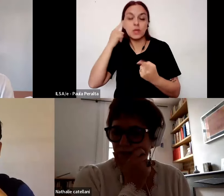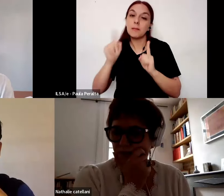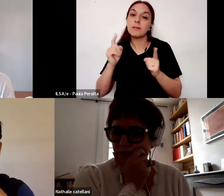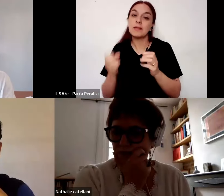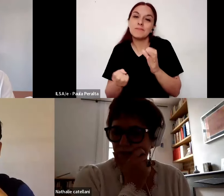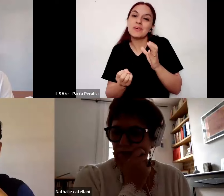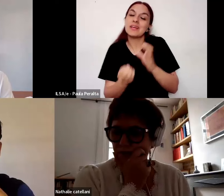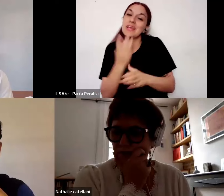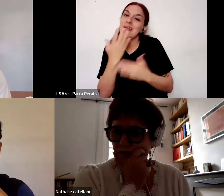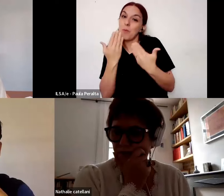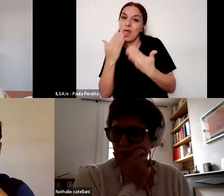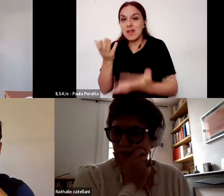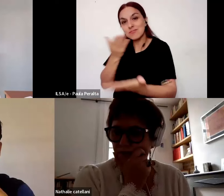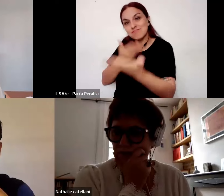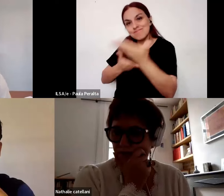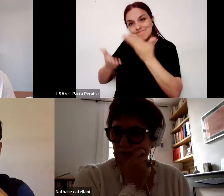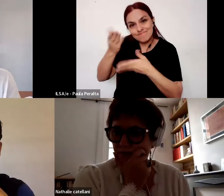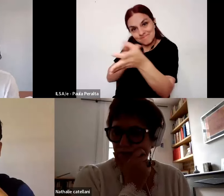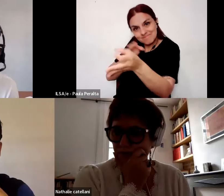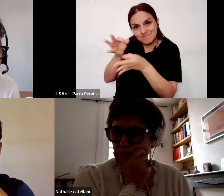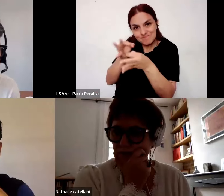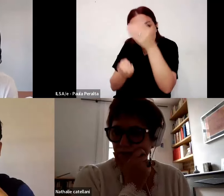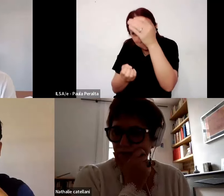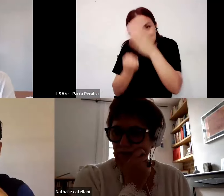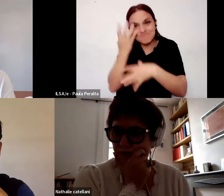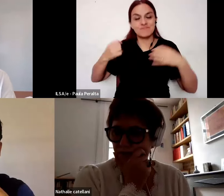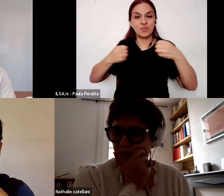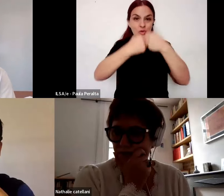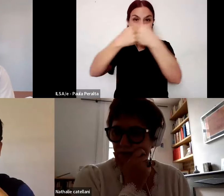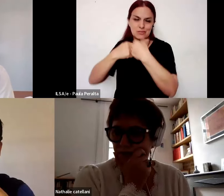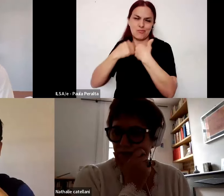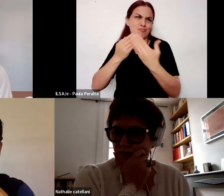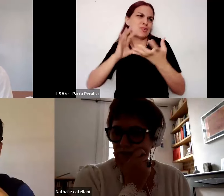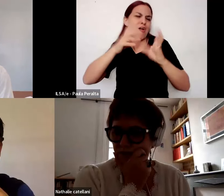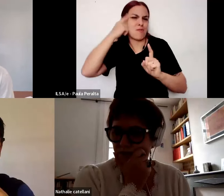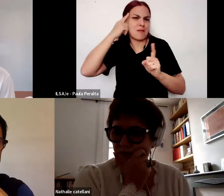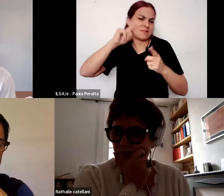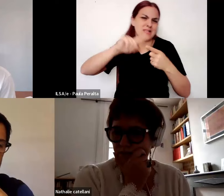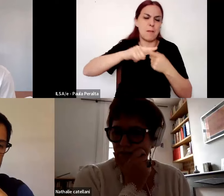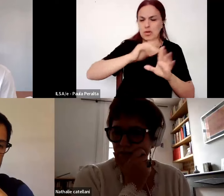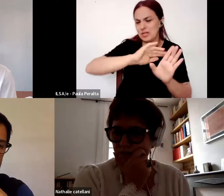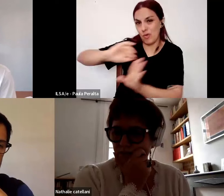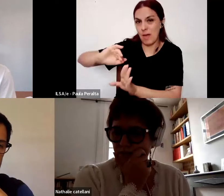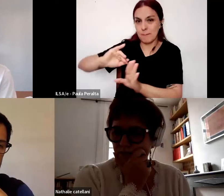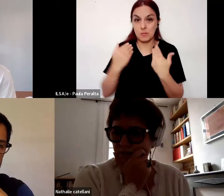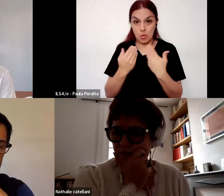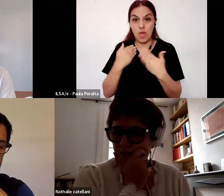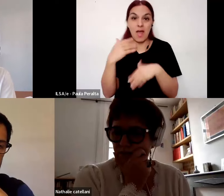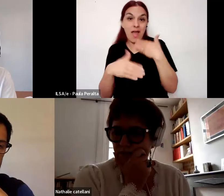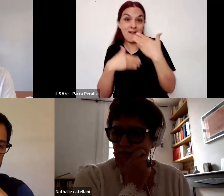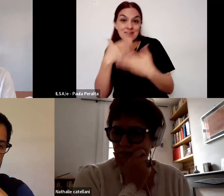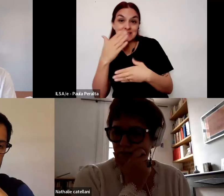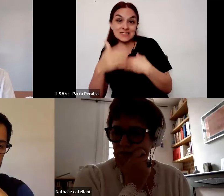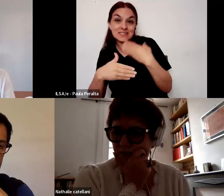conversación de construir consensos más allá de las diferencias y de poder avanzar un sentido